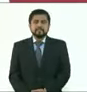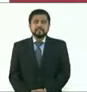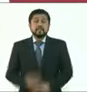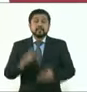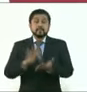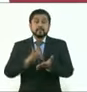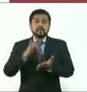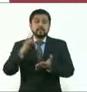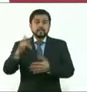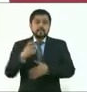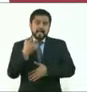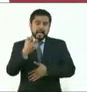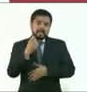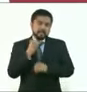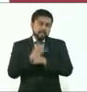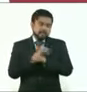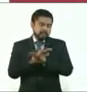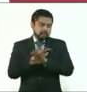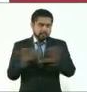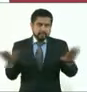Muchísimas gracias, esa es la información.